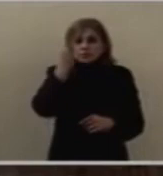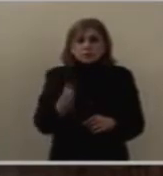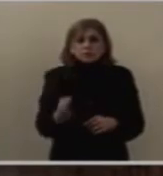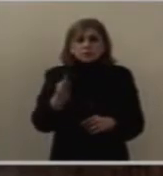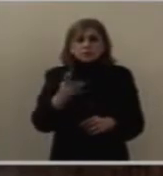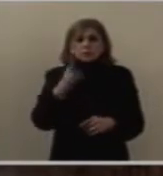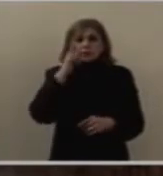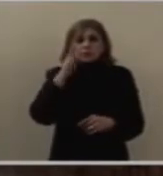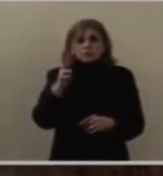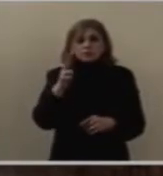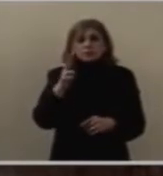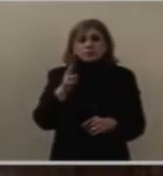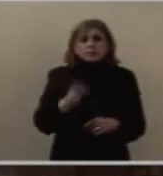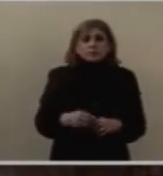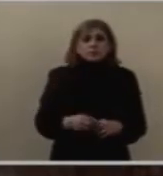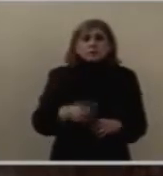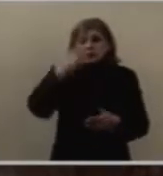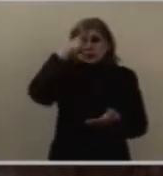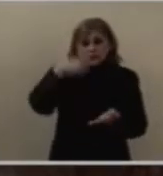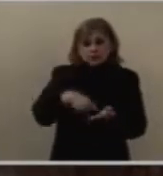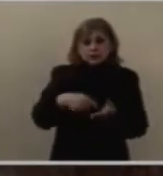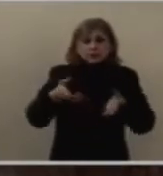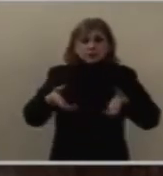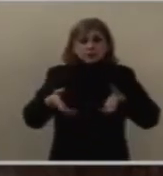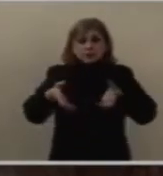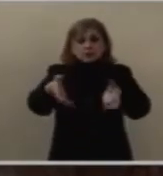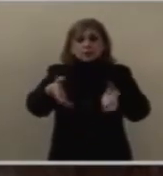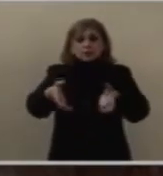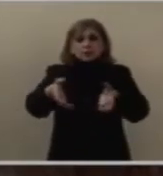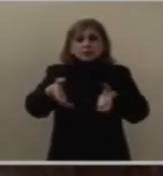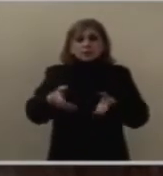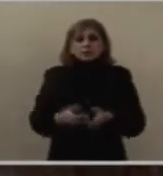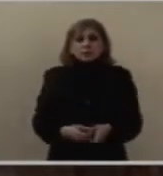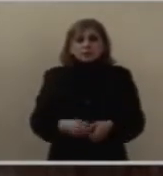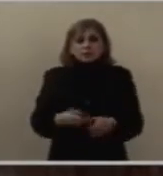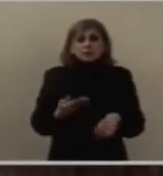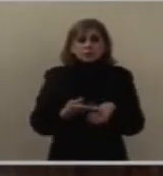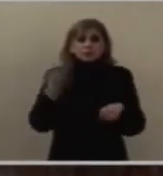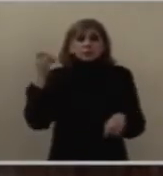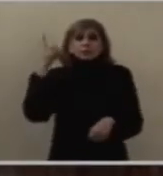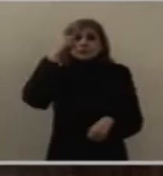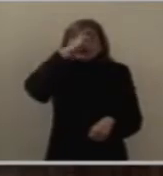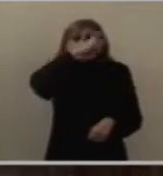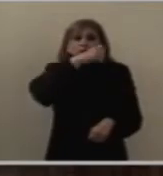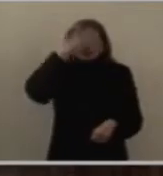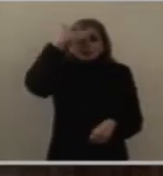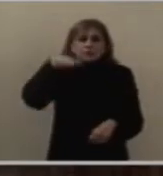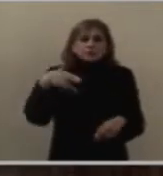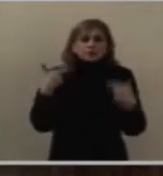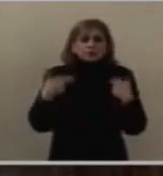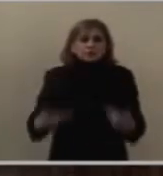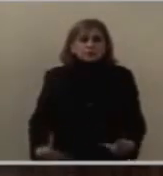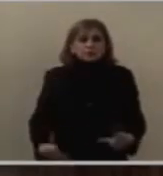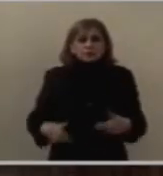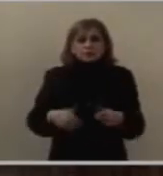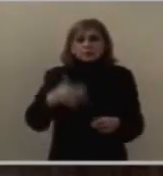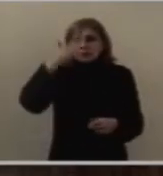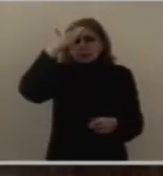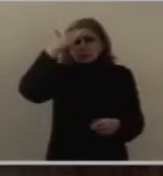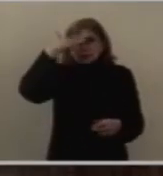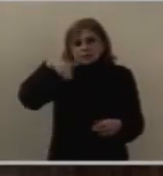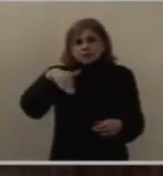creerle a este camino, nada fácil humanamente, solo posible